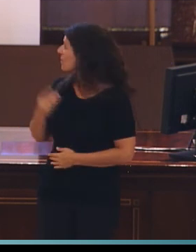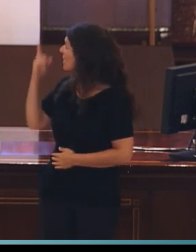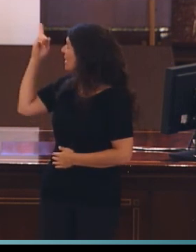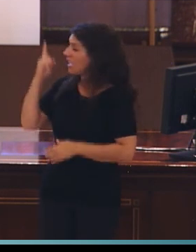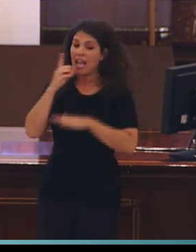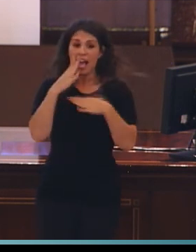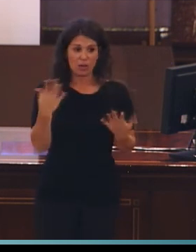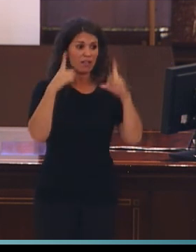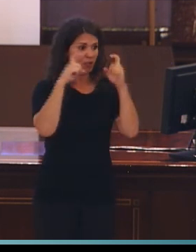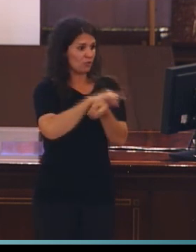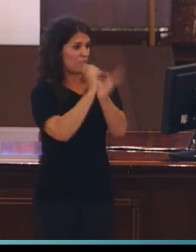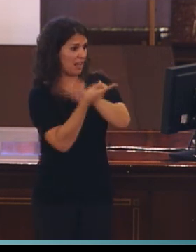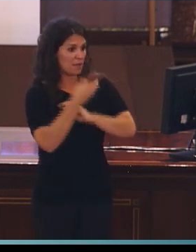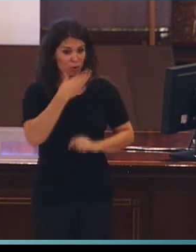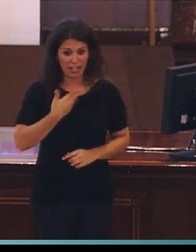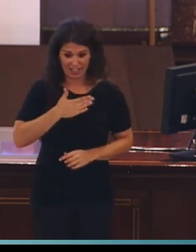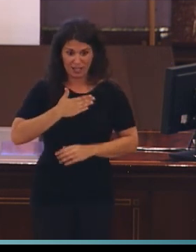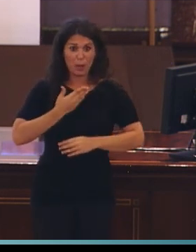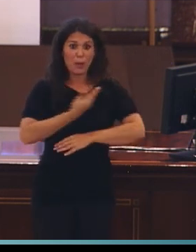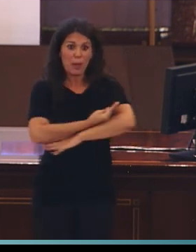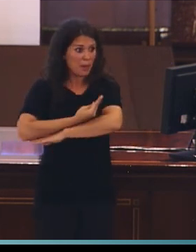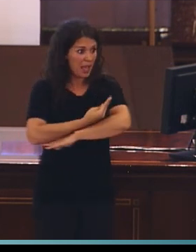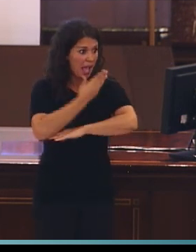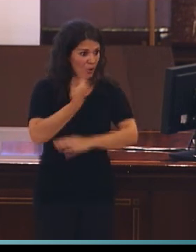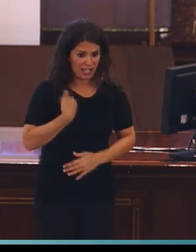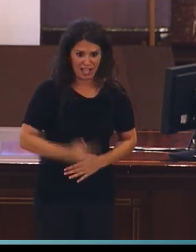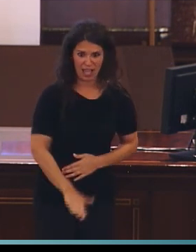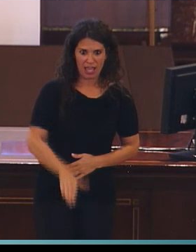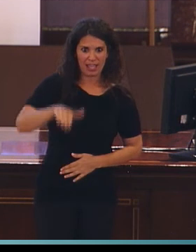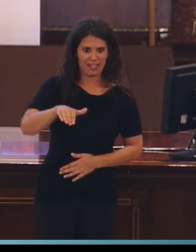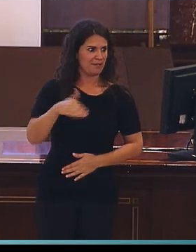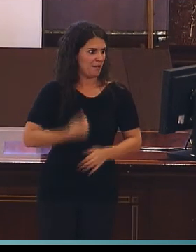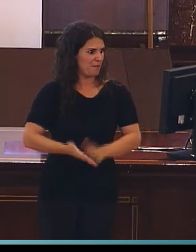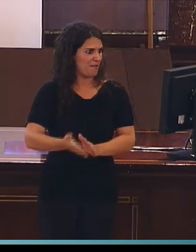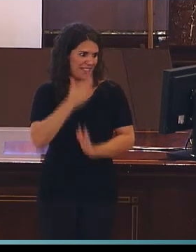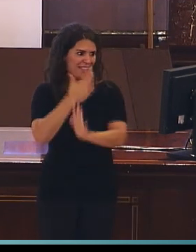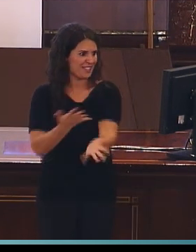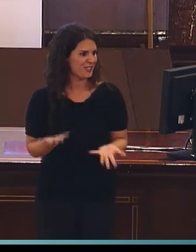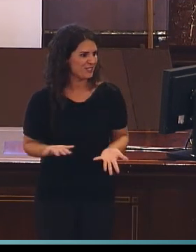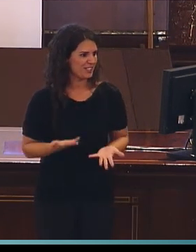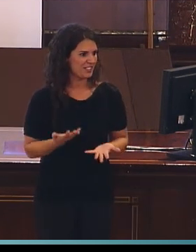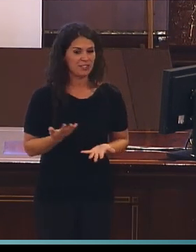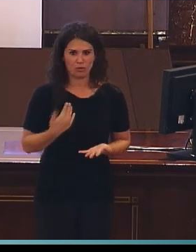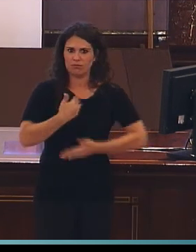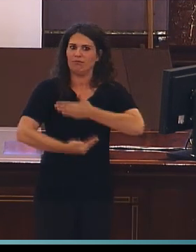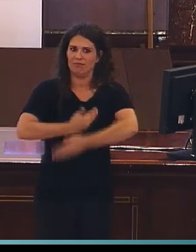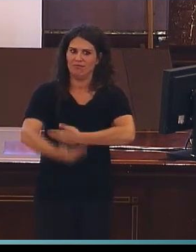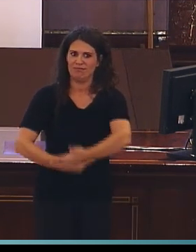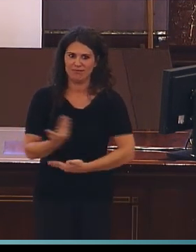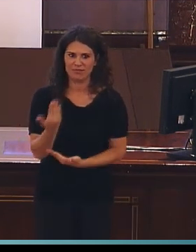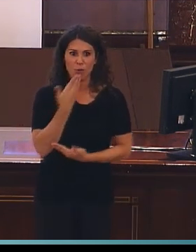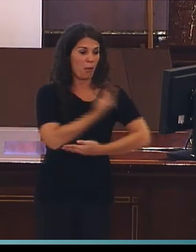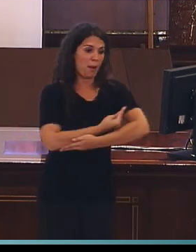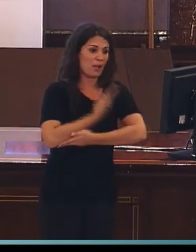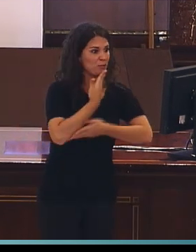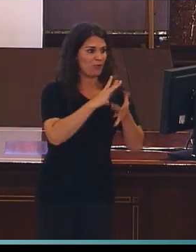cambiar. Porque esa niña ha crecido. Es una niña que tiene ya a punto de cumplir los 10 años. Y es justamente lo que ha pasado con la